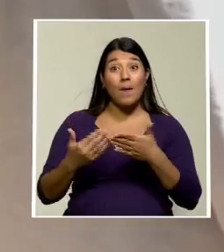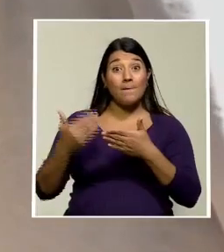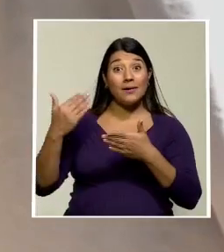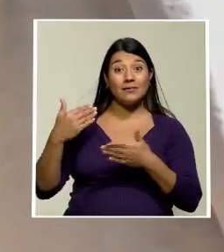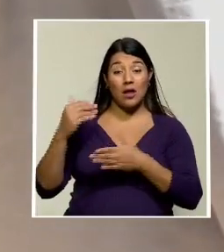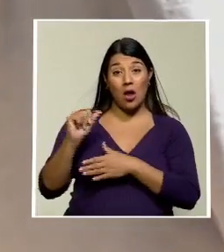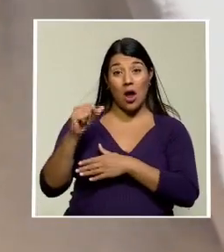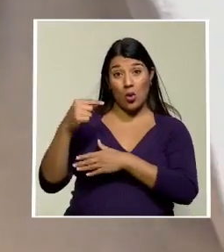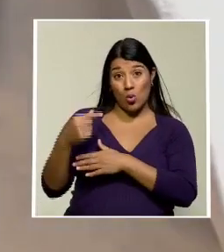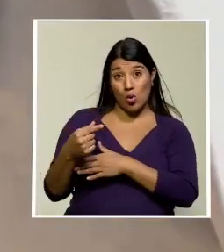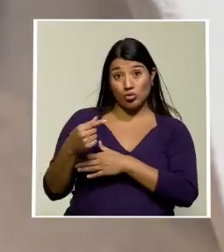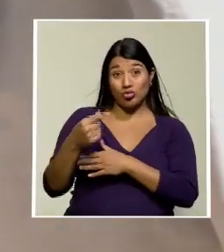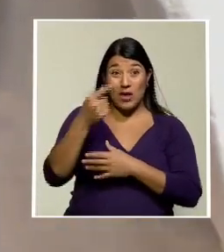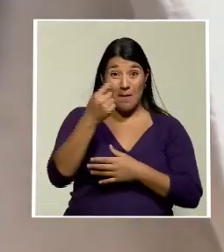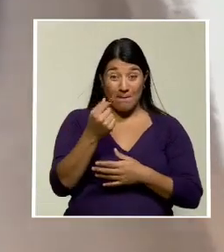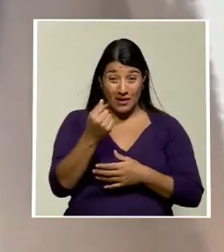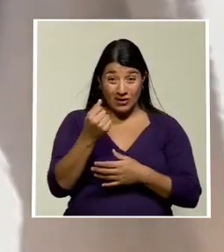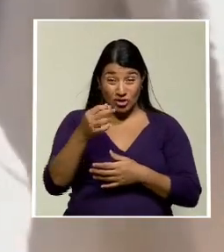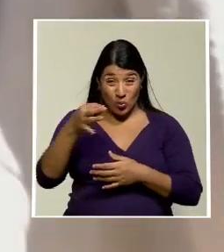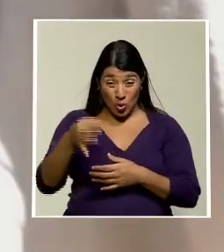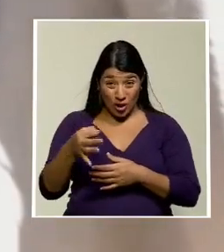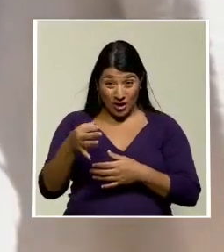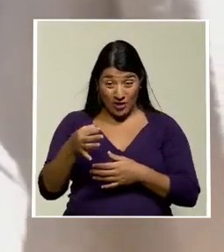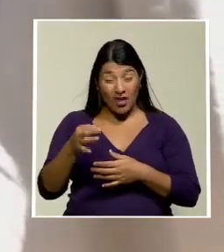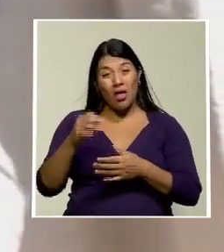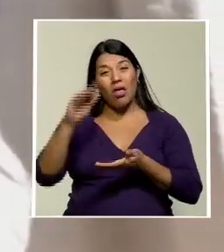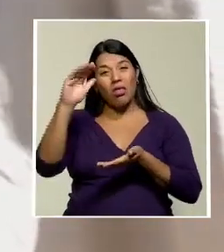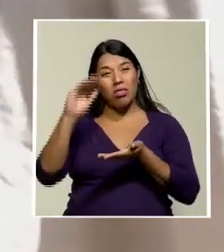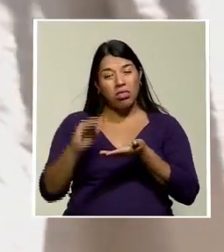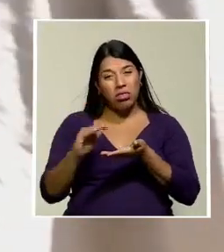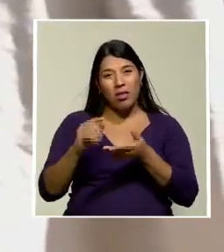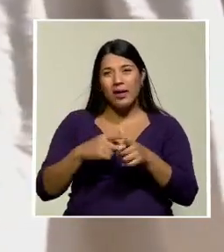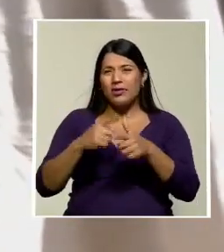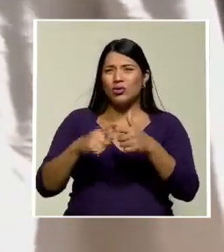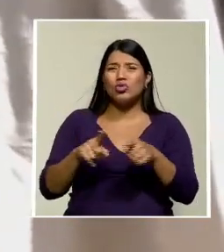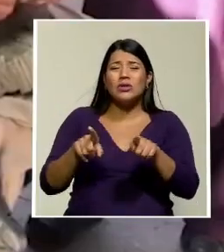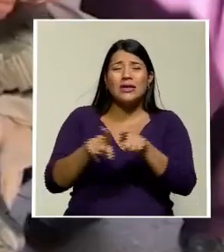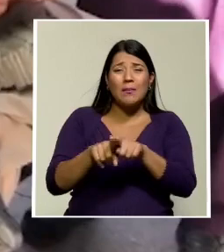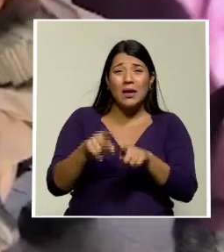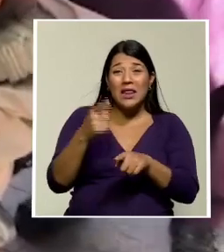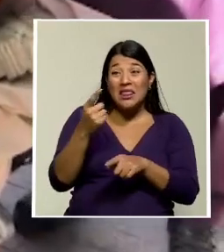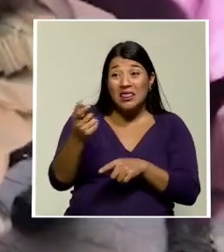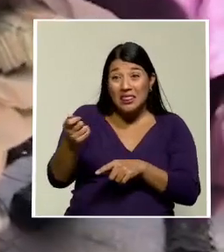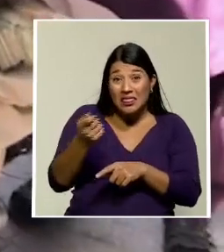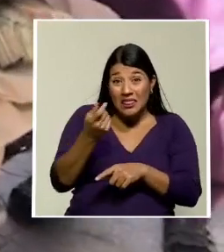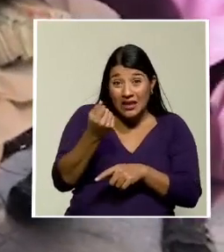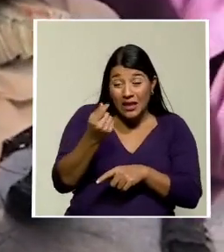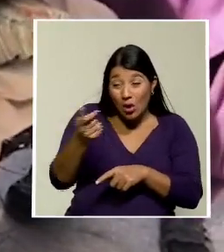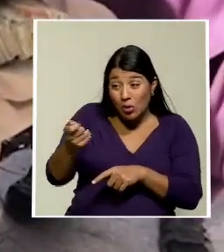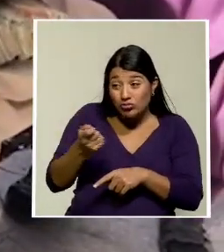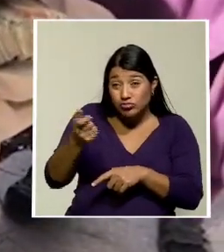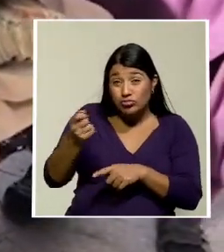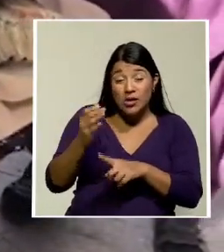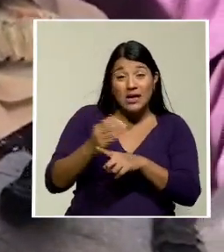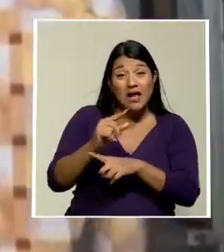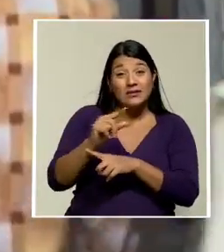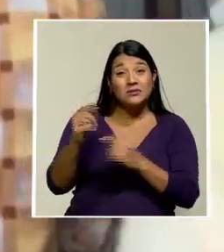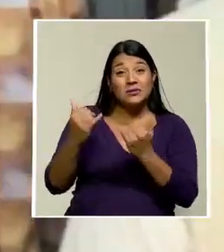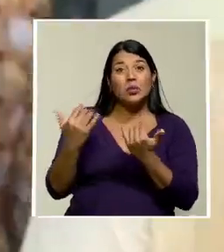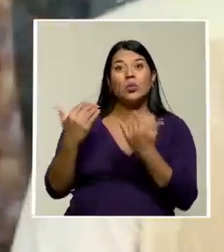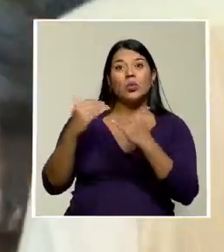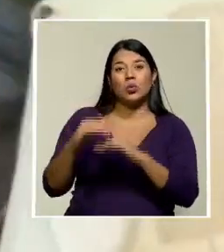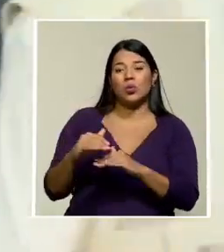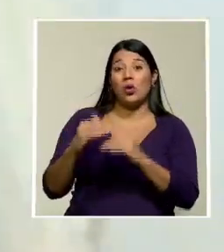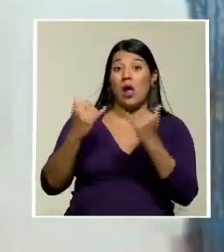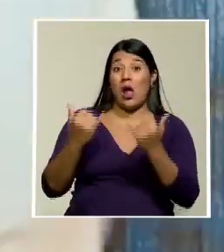agosto su valor se desplomó entonces también se limitó la cantidad de dinero que se podía retirar semanalmente de los bancos que ahora han